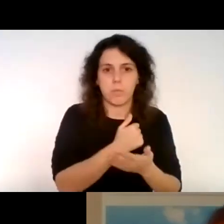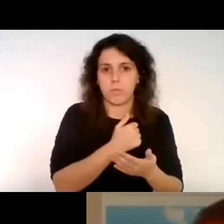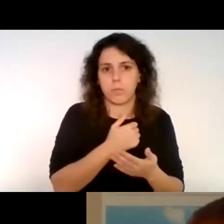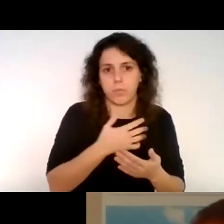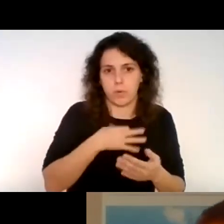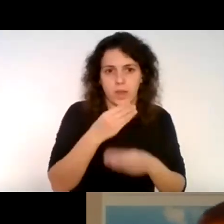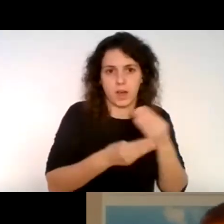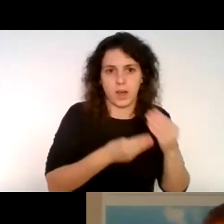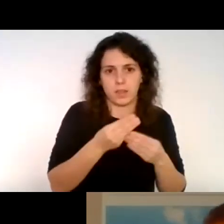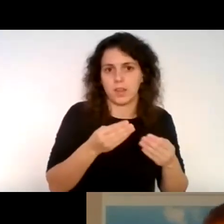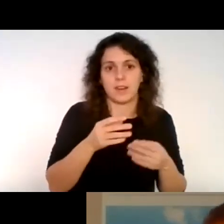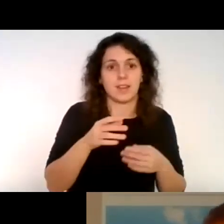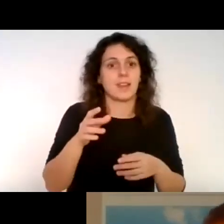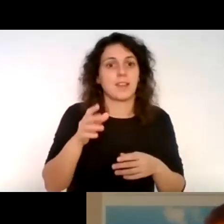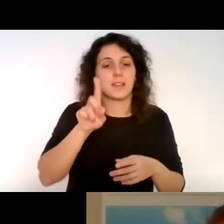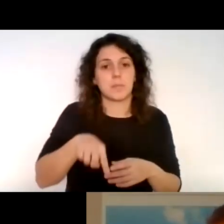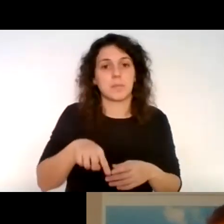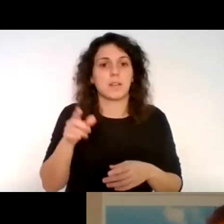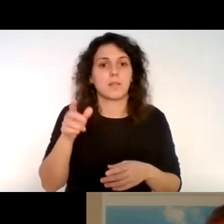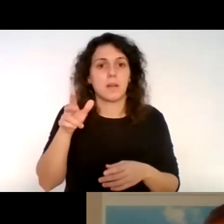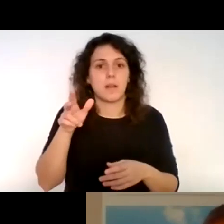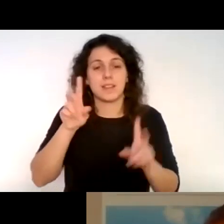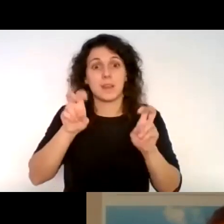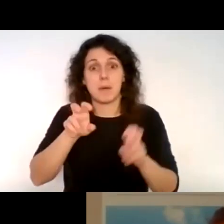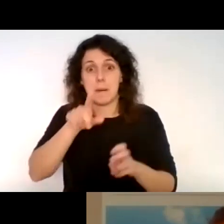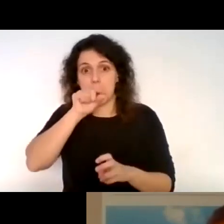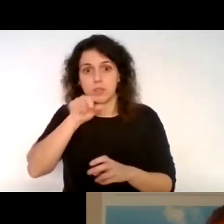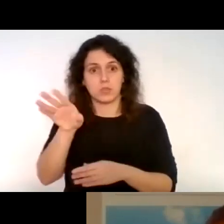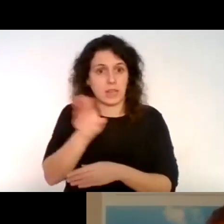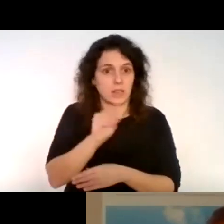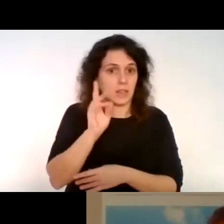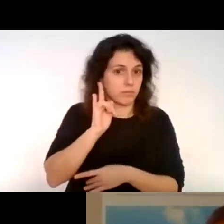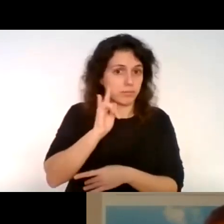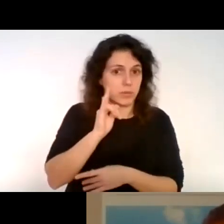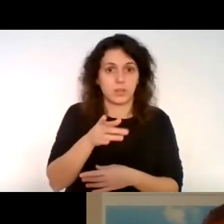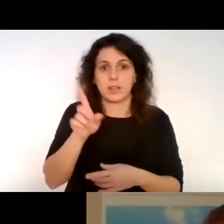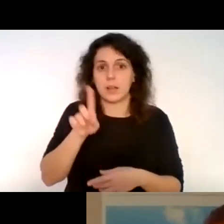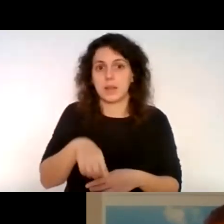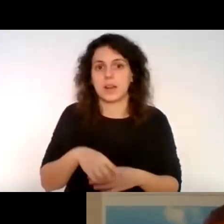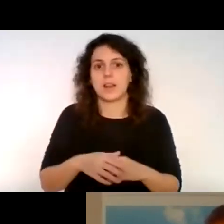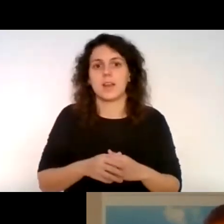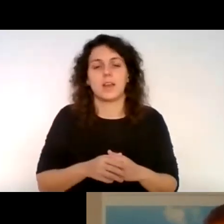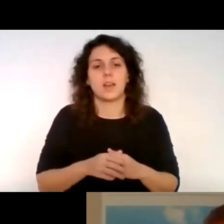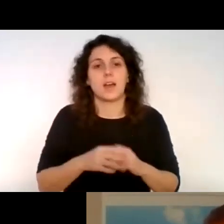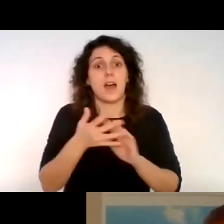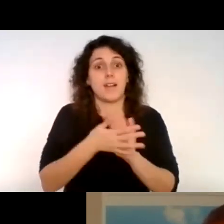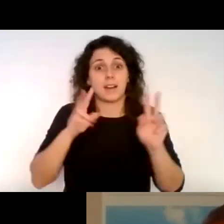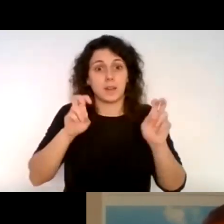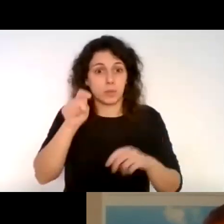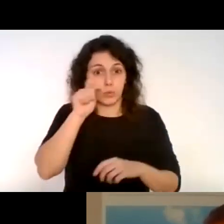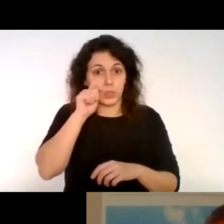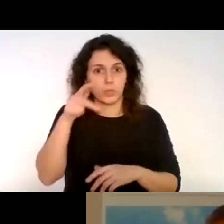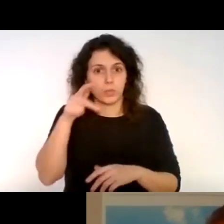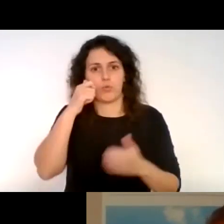pájaros, ese es fundamental, y por último quiero decir que el turismo es un derecho humano, la